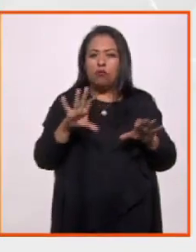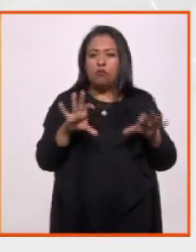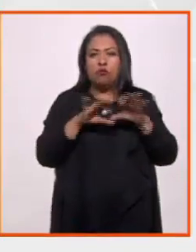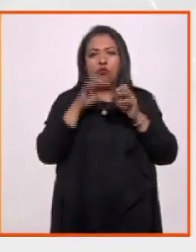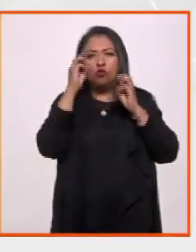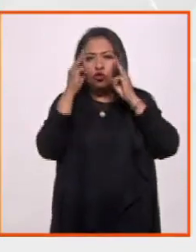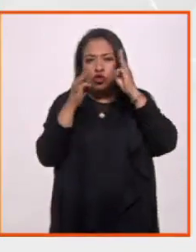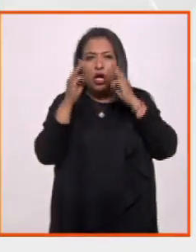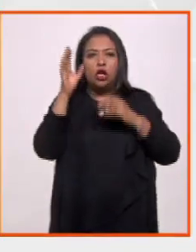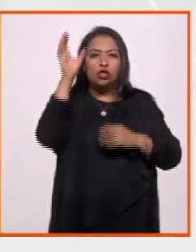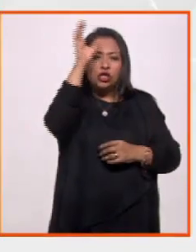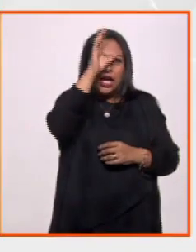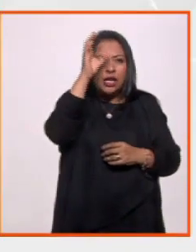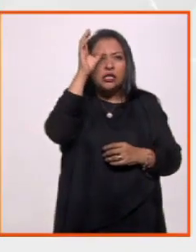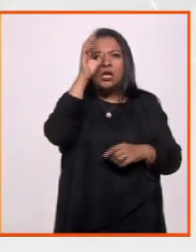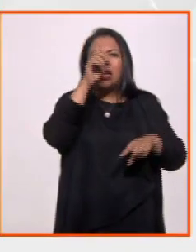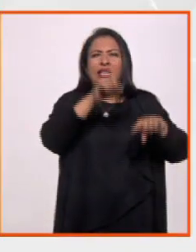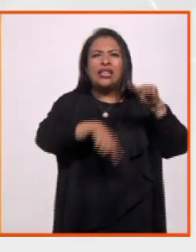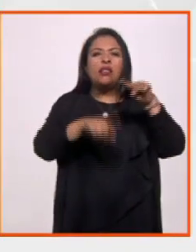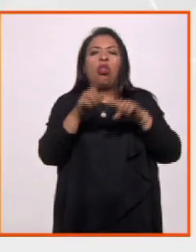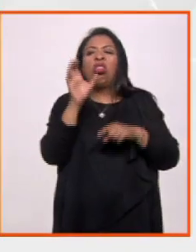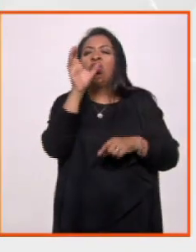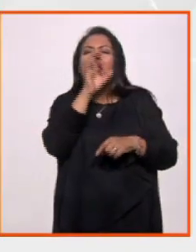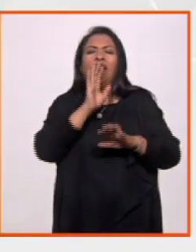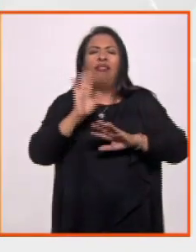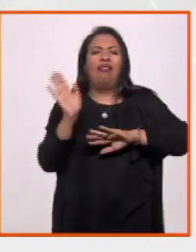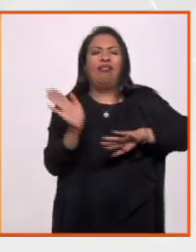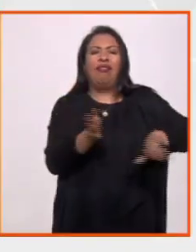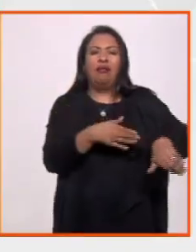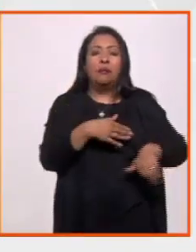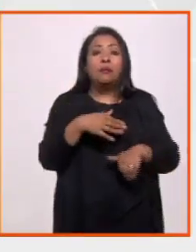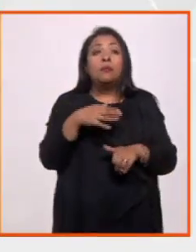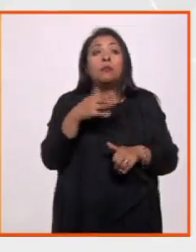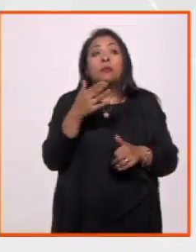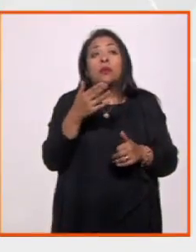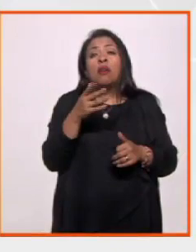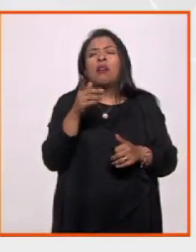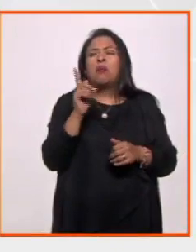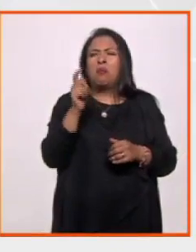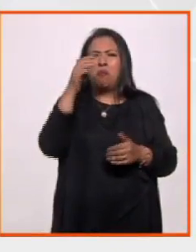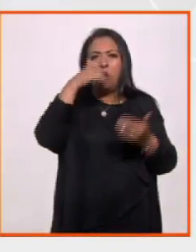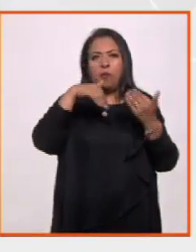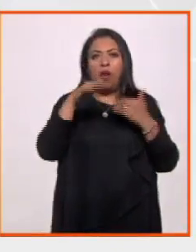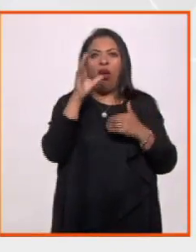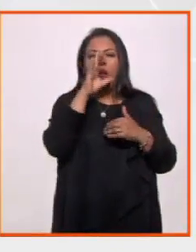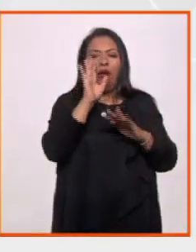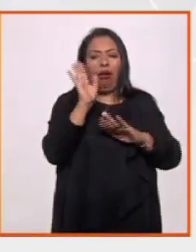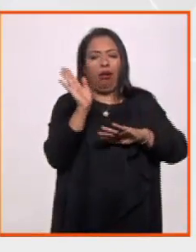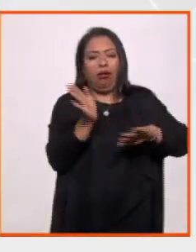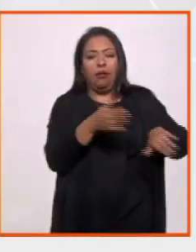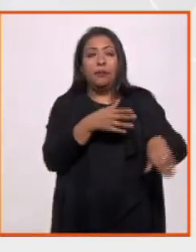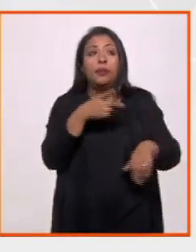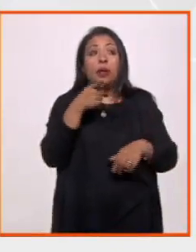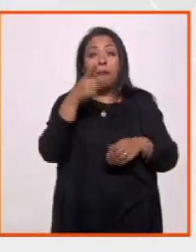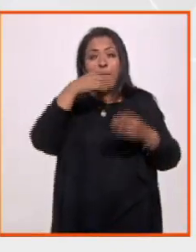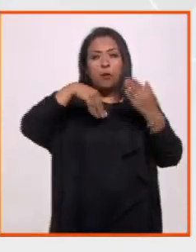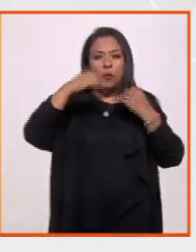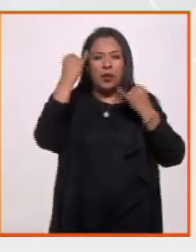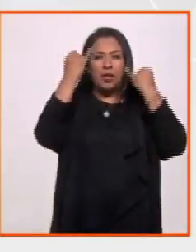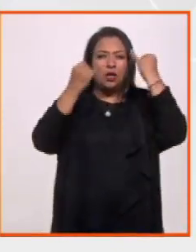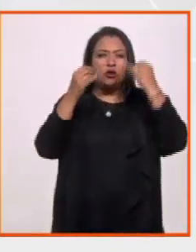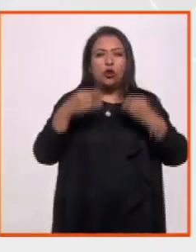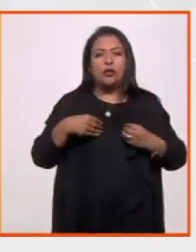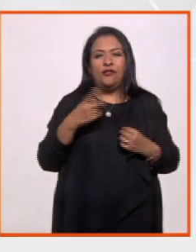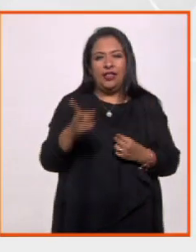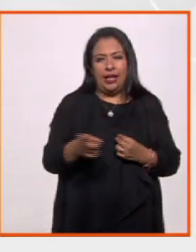científico, donde se quitara todo el morbo, ¿no? Lo posible de que es una momia. Momias, ilusiones de